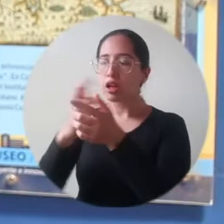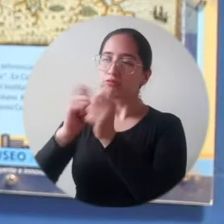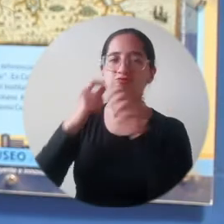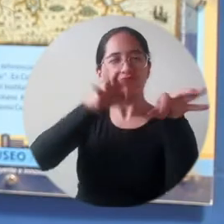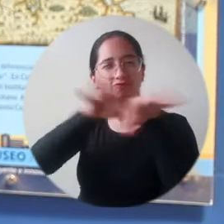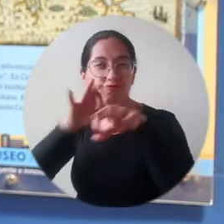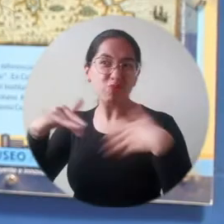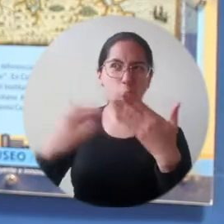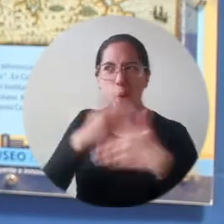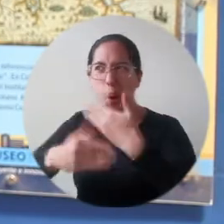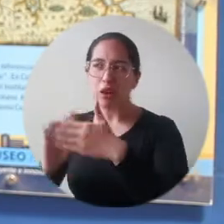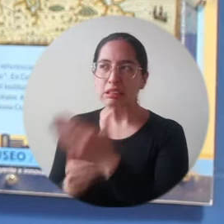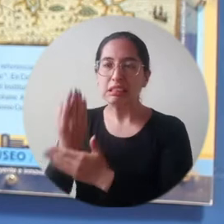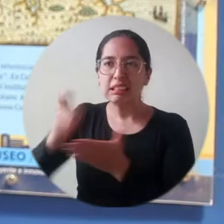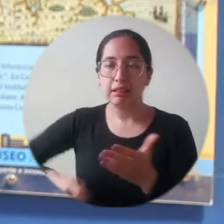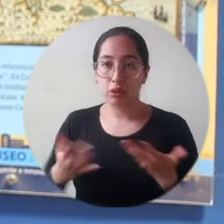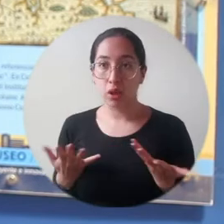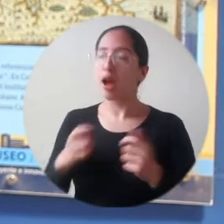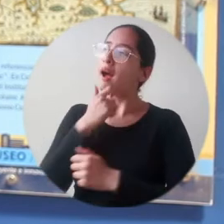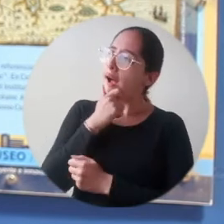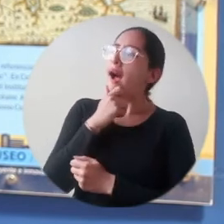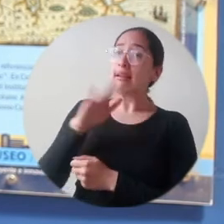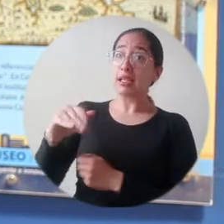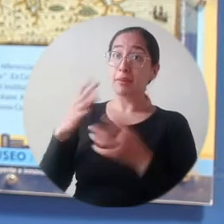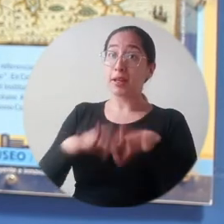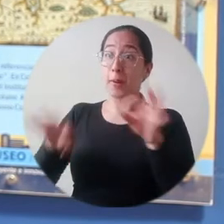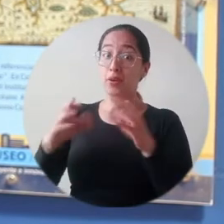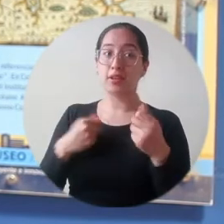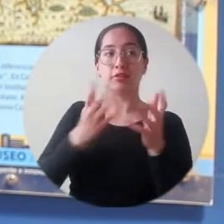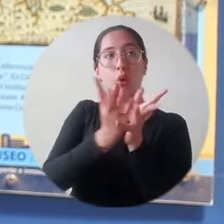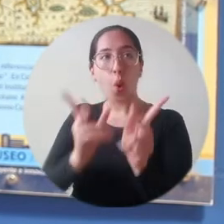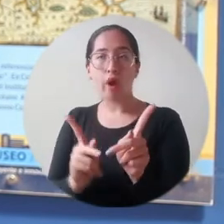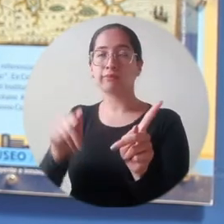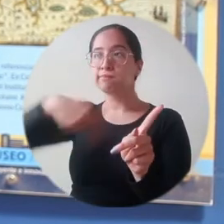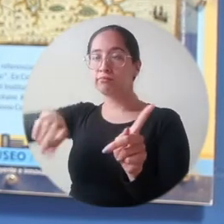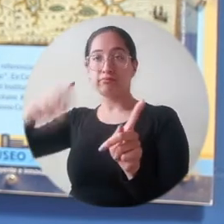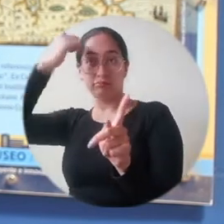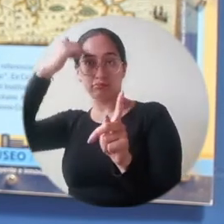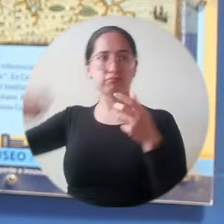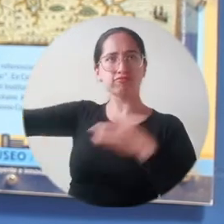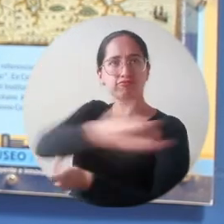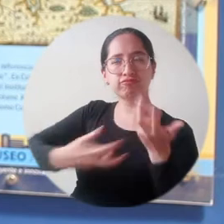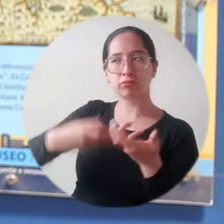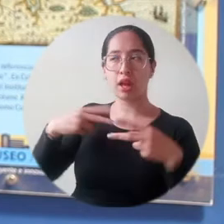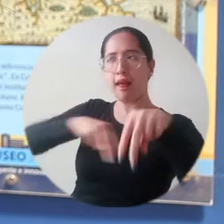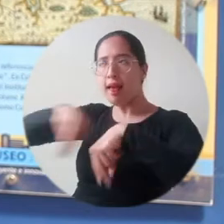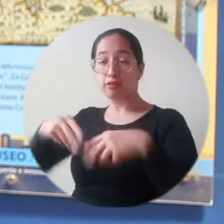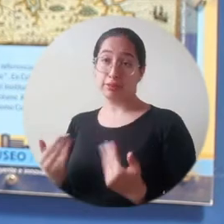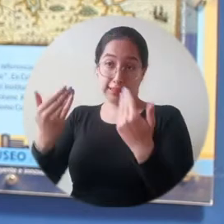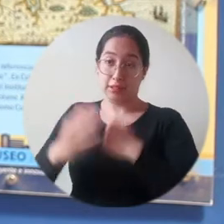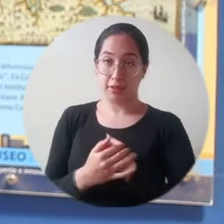Poder disfrutar de estos espacios, tanto académicos y formativos, y asimismo volver a esa interacción